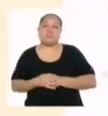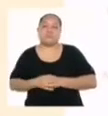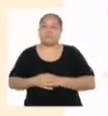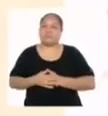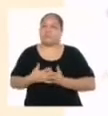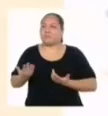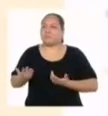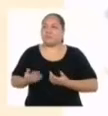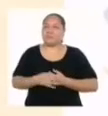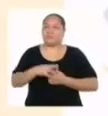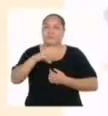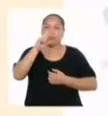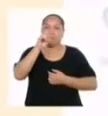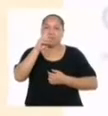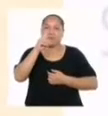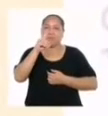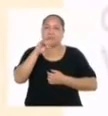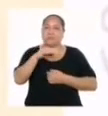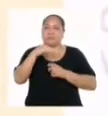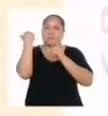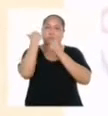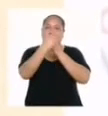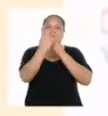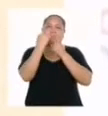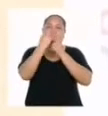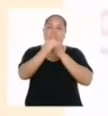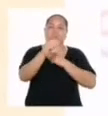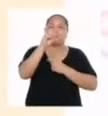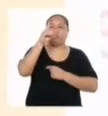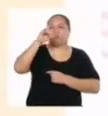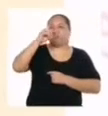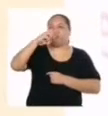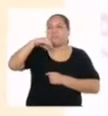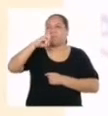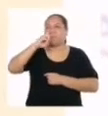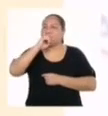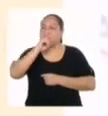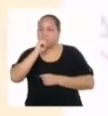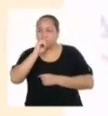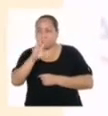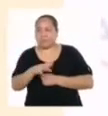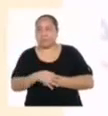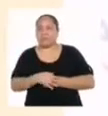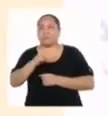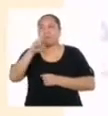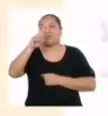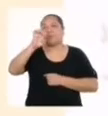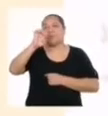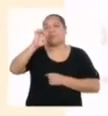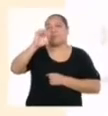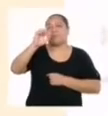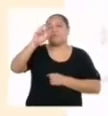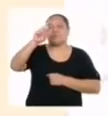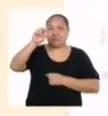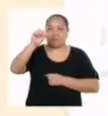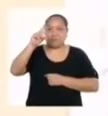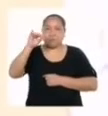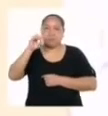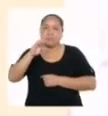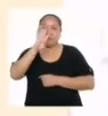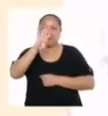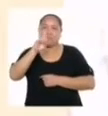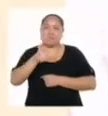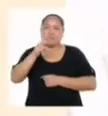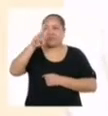Luego, como el radio es simplemente la mitad del diámetro, podríamos decir que el radio de este círculo sería de